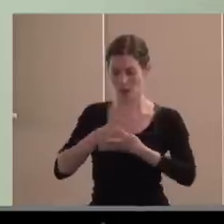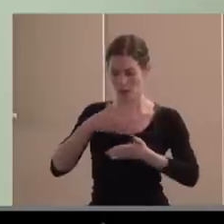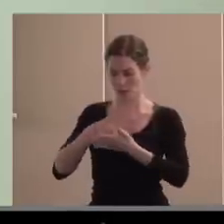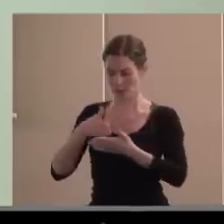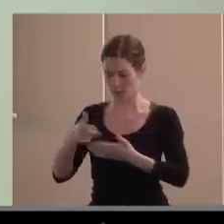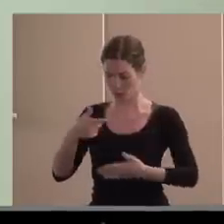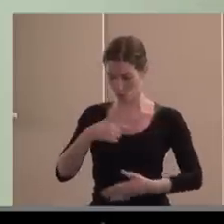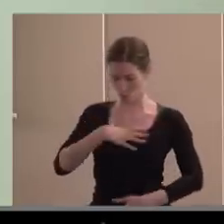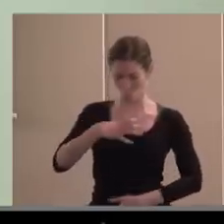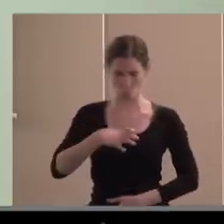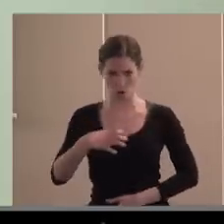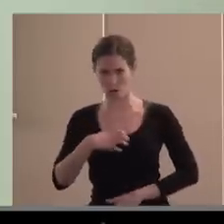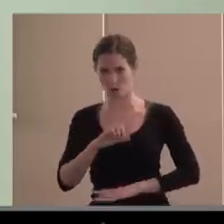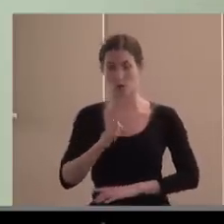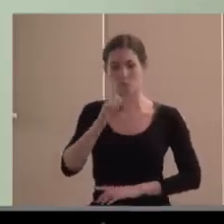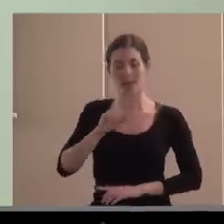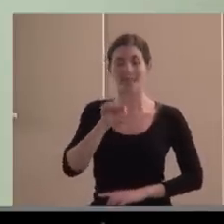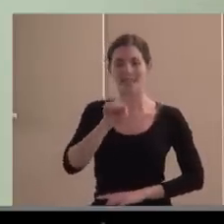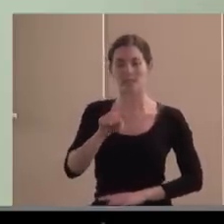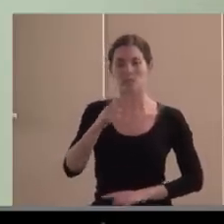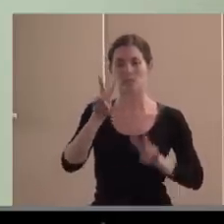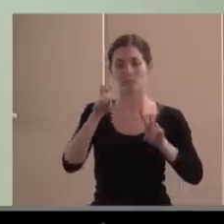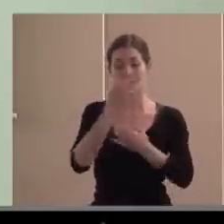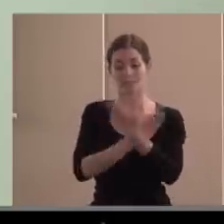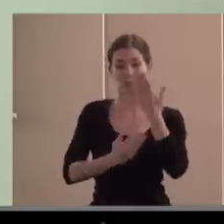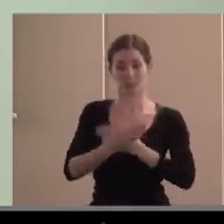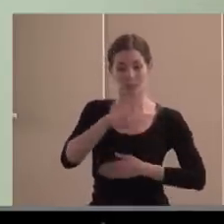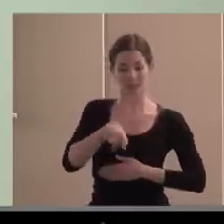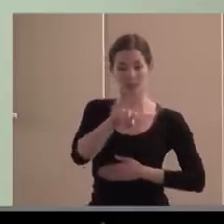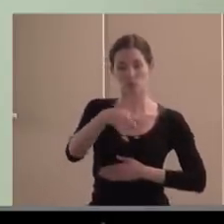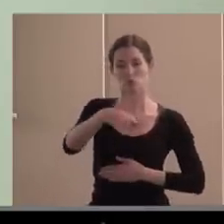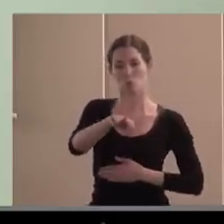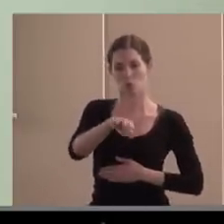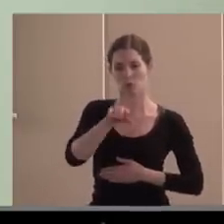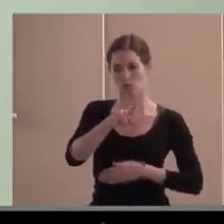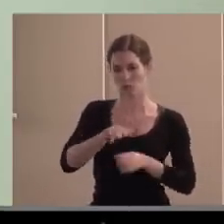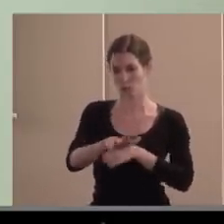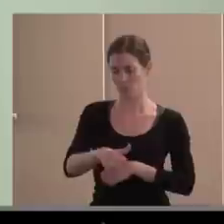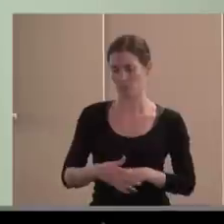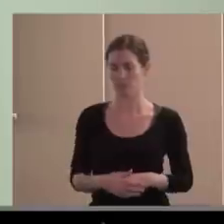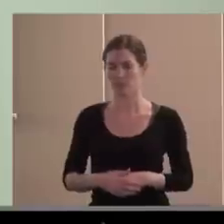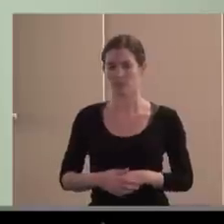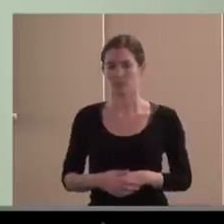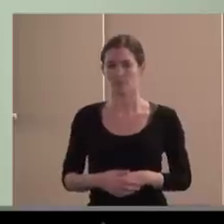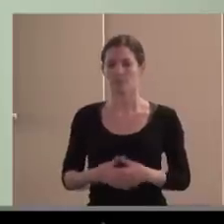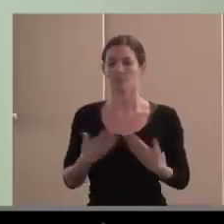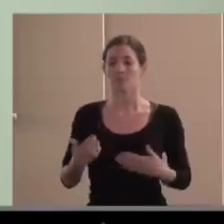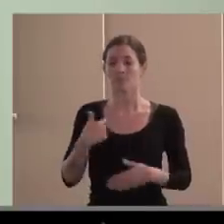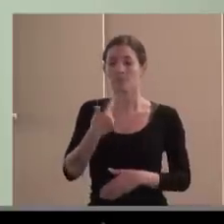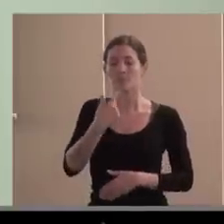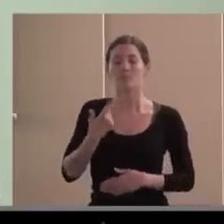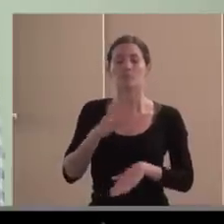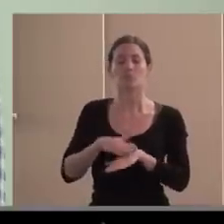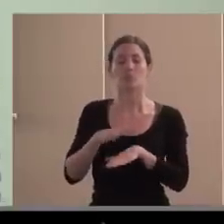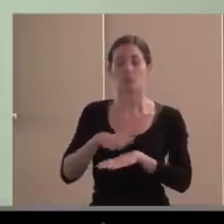de una persona que tiene o que presenta esa circunstancia. Digo esto también porque el origen de las